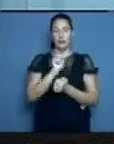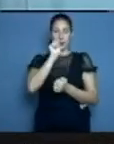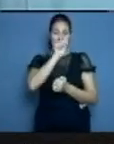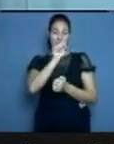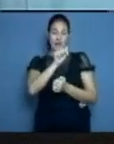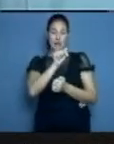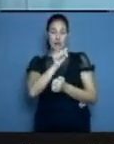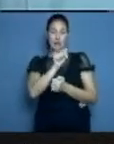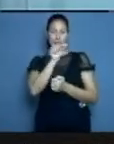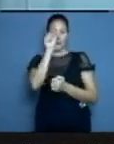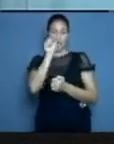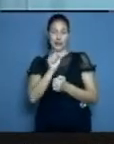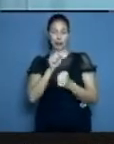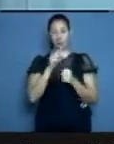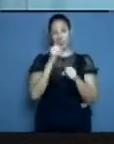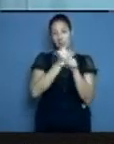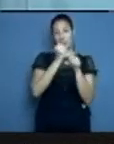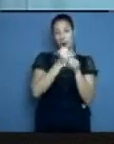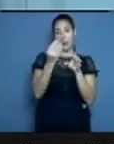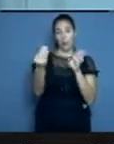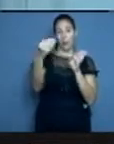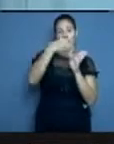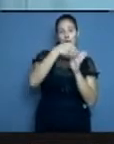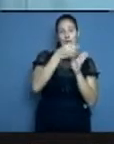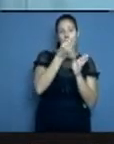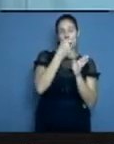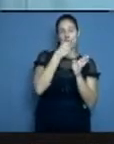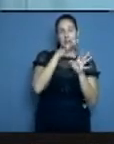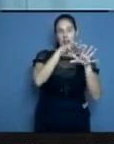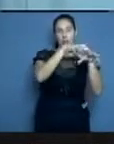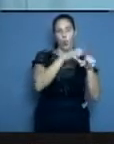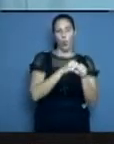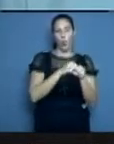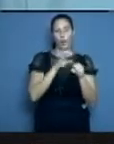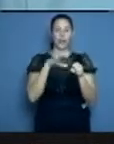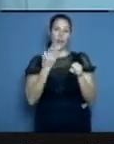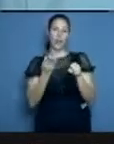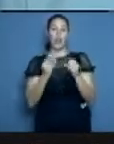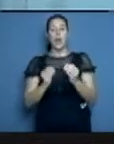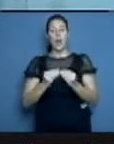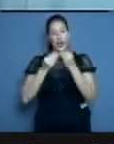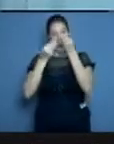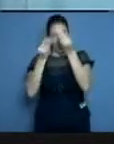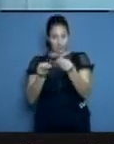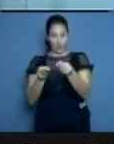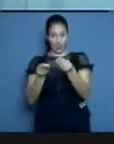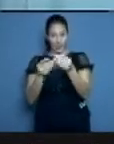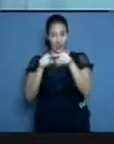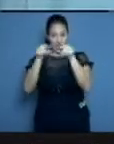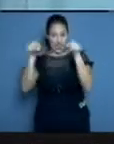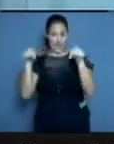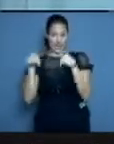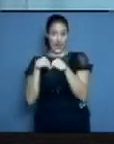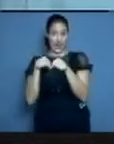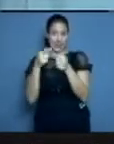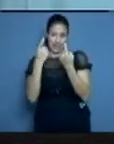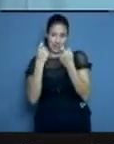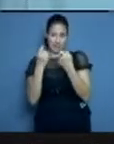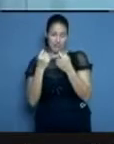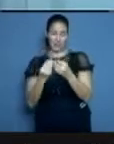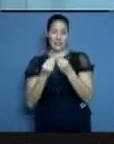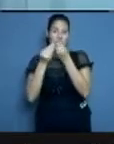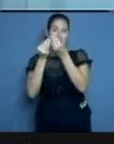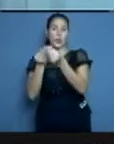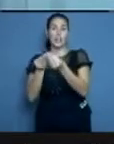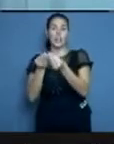farmacéuticos en ocasiones lo ponen a disposición de las unidades de cuidados intensivos y otras salas y no siempre se le aplica a los